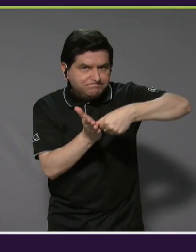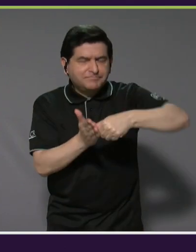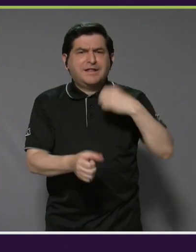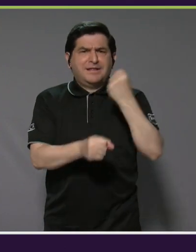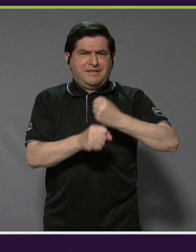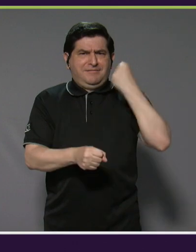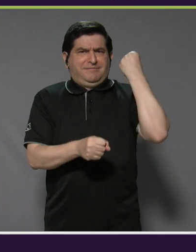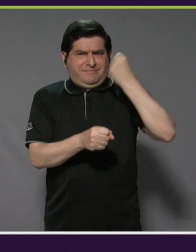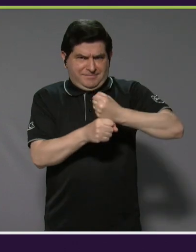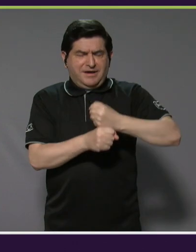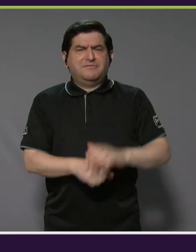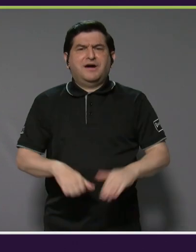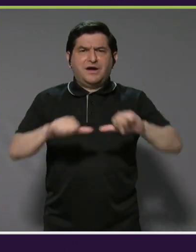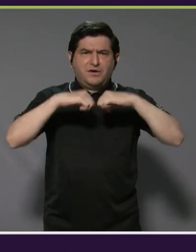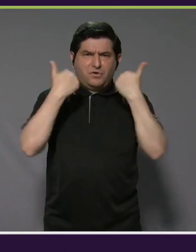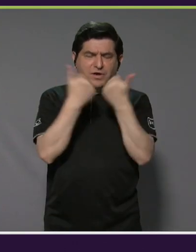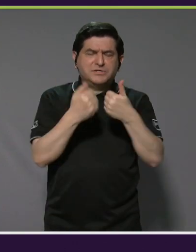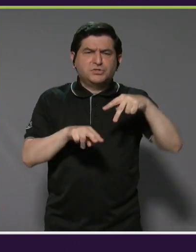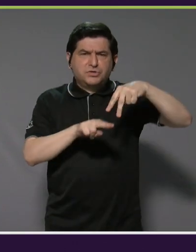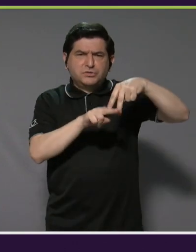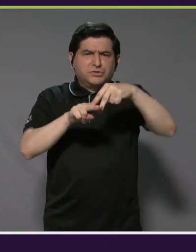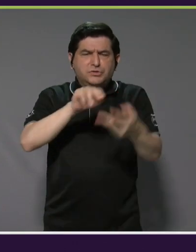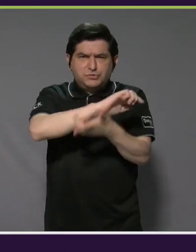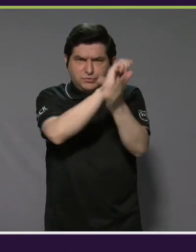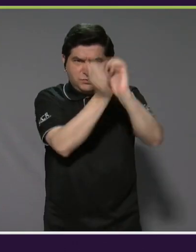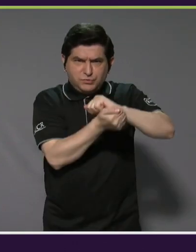el trabajo que ha hecho la Asociación de Surf Adaptado.